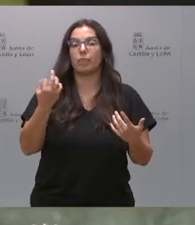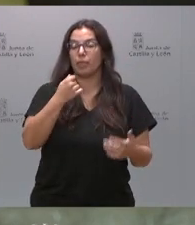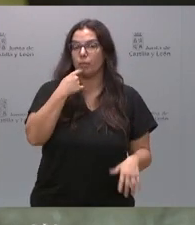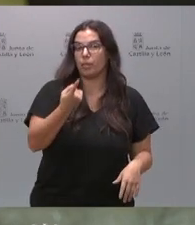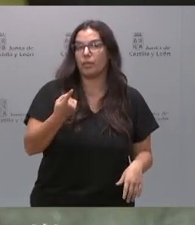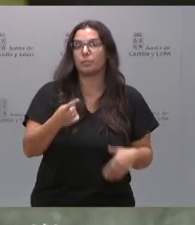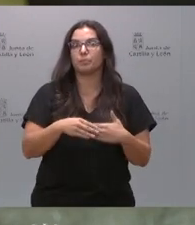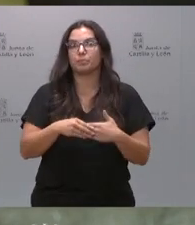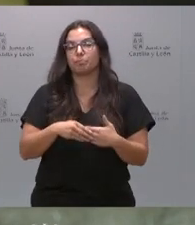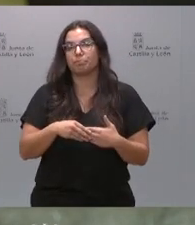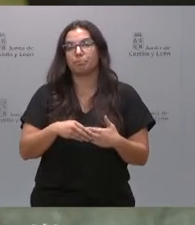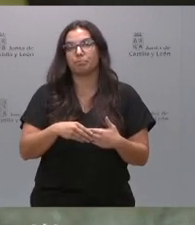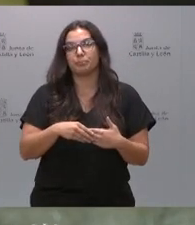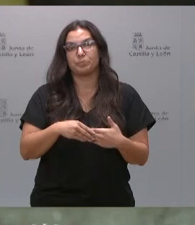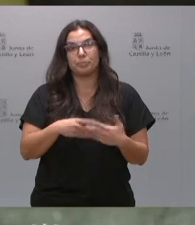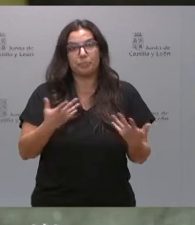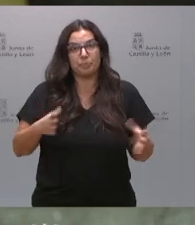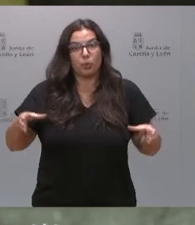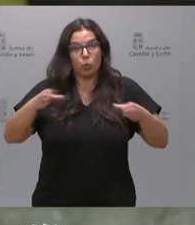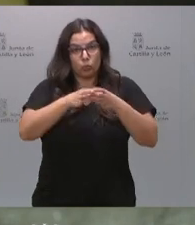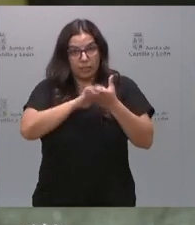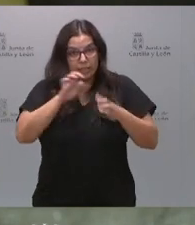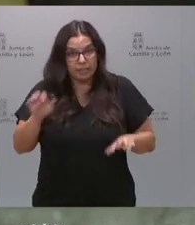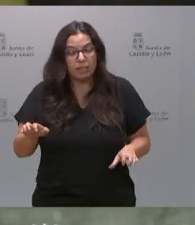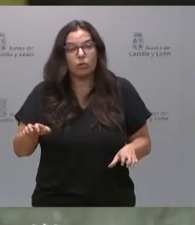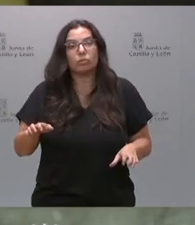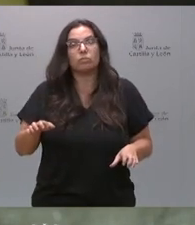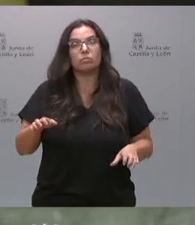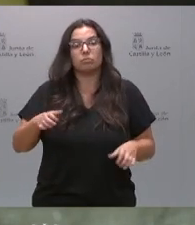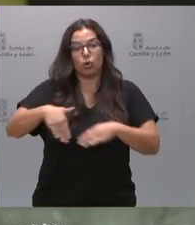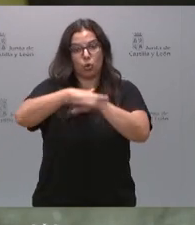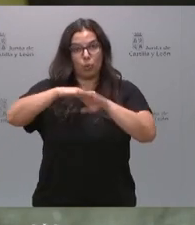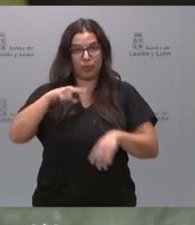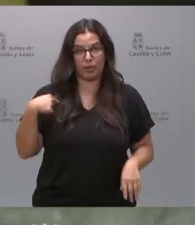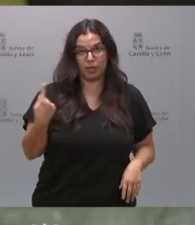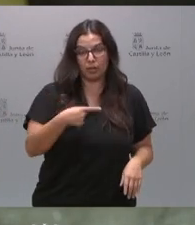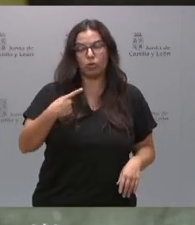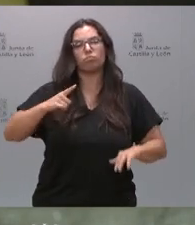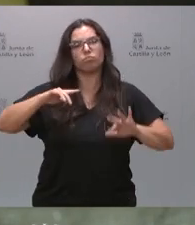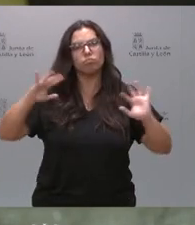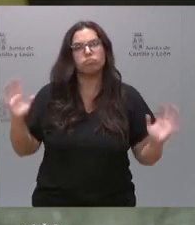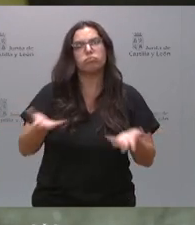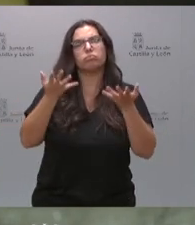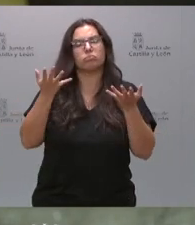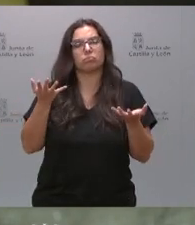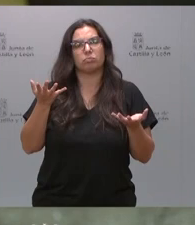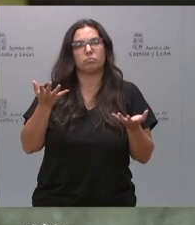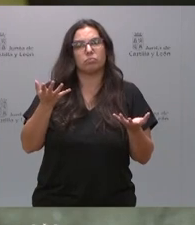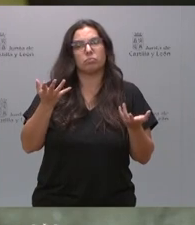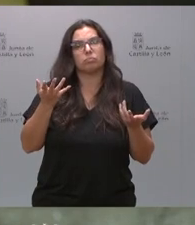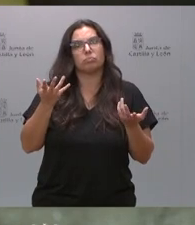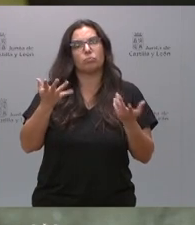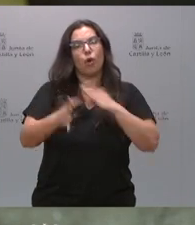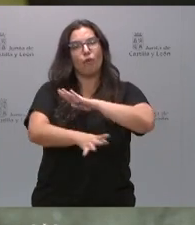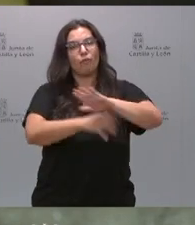que la Junta de Castilla y León, desde el Gobierno de Castilla y León, vamos a impulsar un nuevo